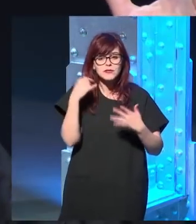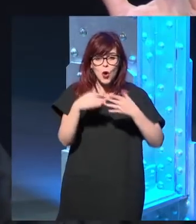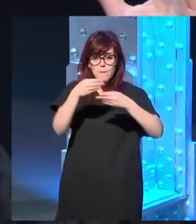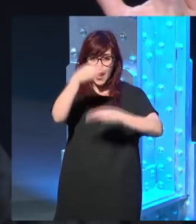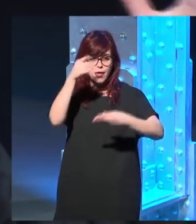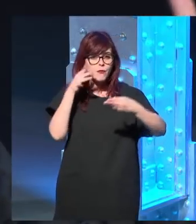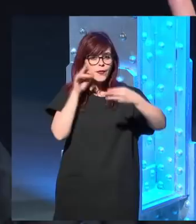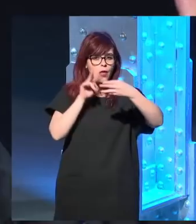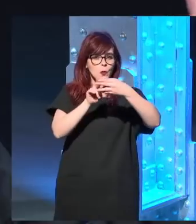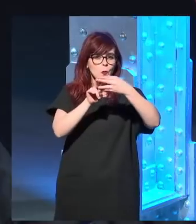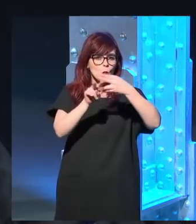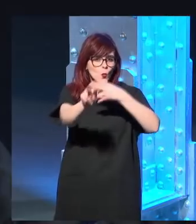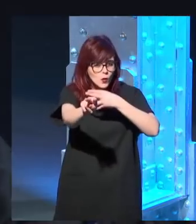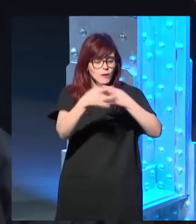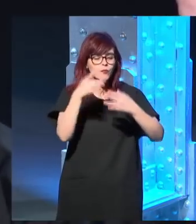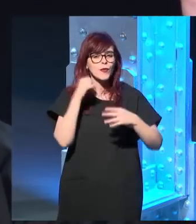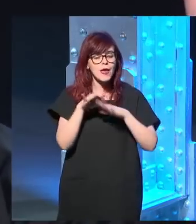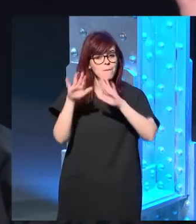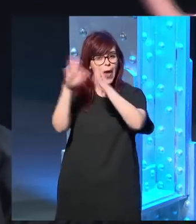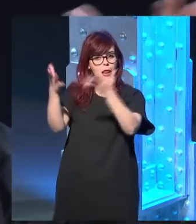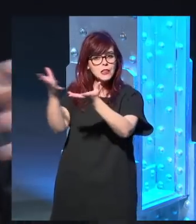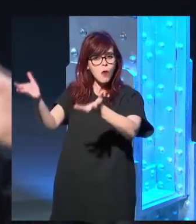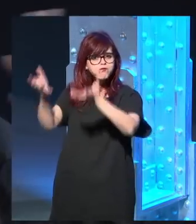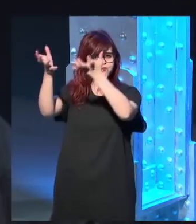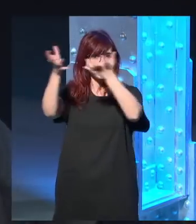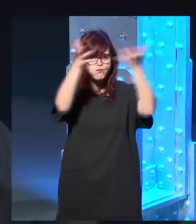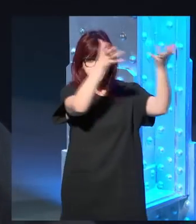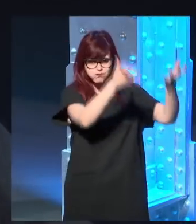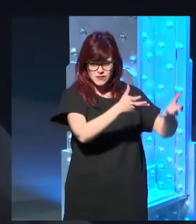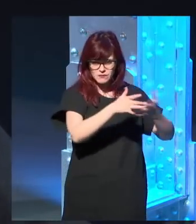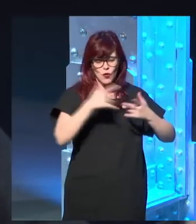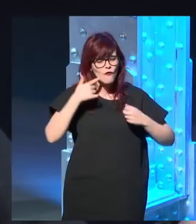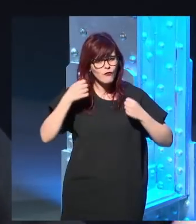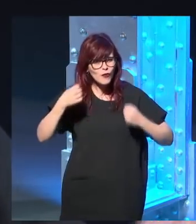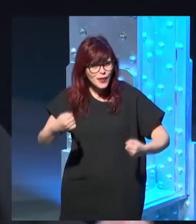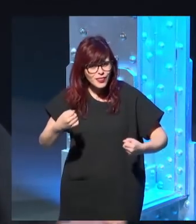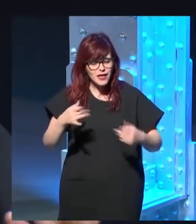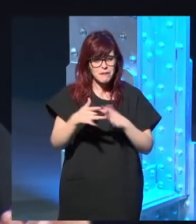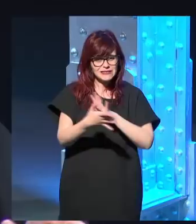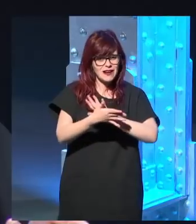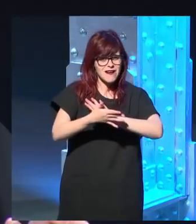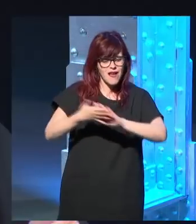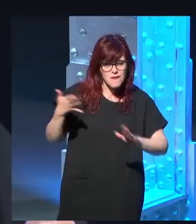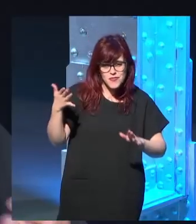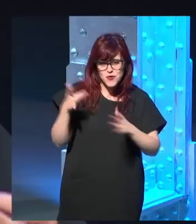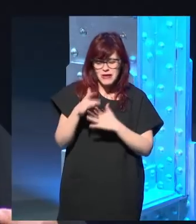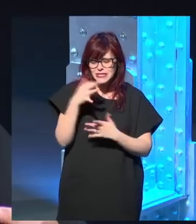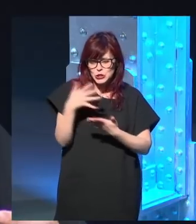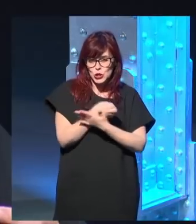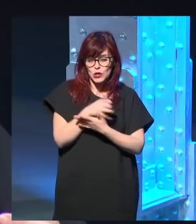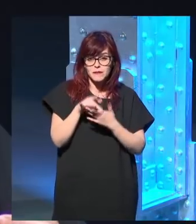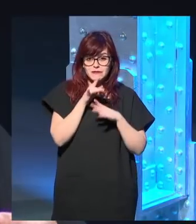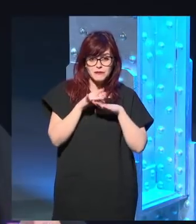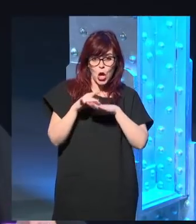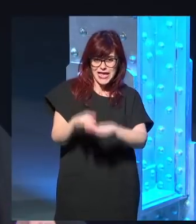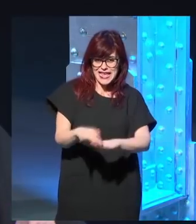fuerza como para levantar planetas enteros o sea que los guionistas ahí se veían